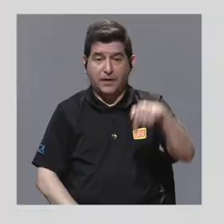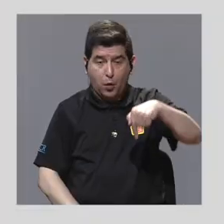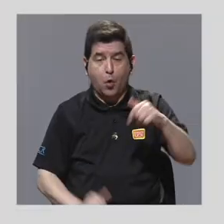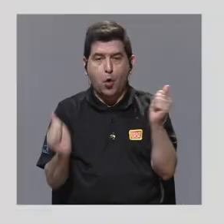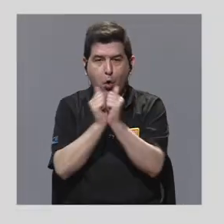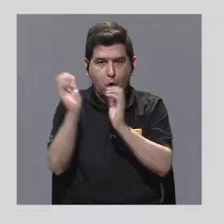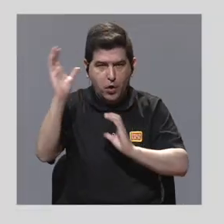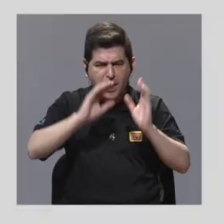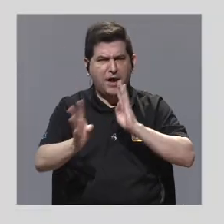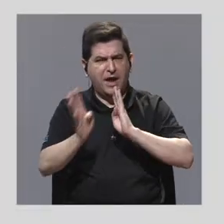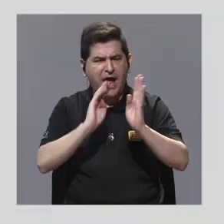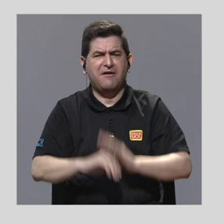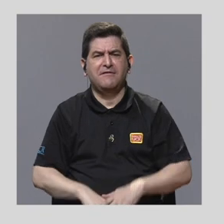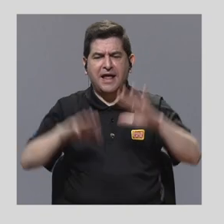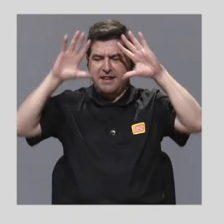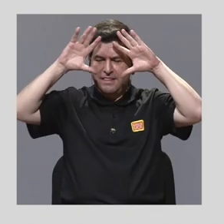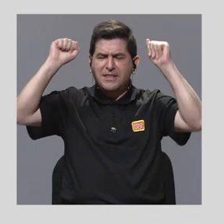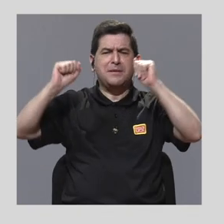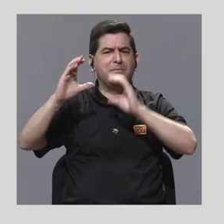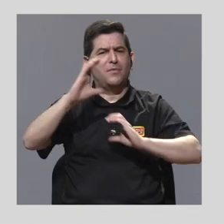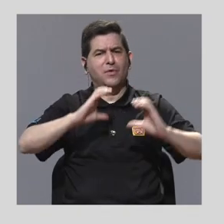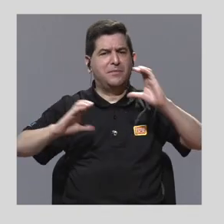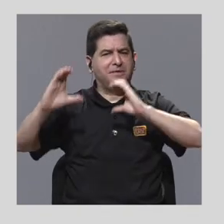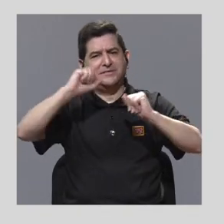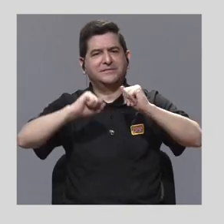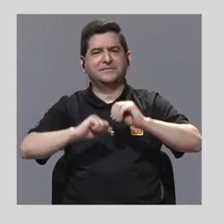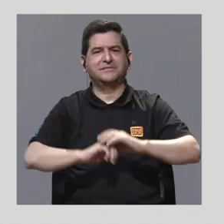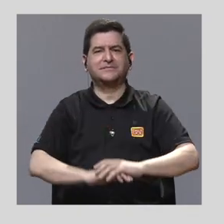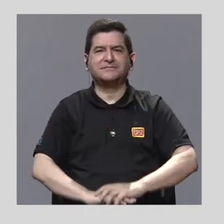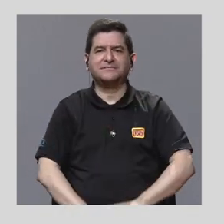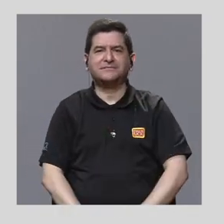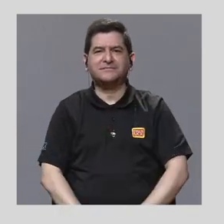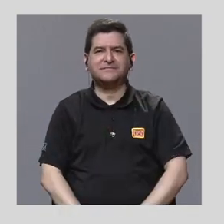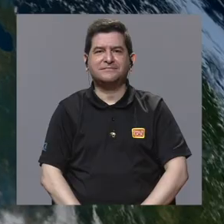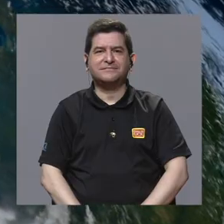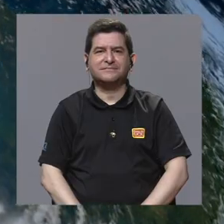Hoy en Conciencia hablaremos sobre la diplomacia científica.